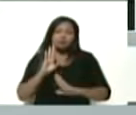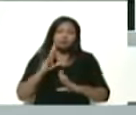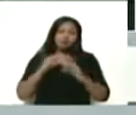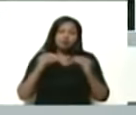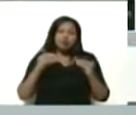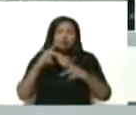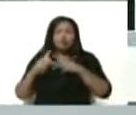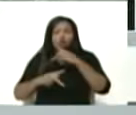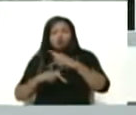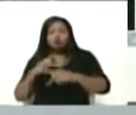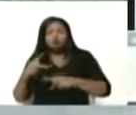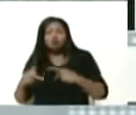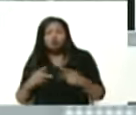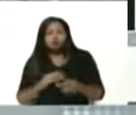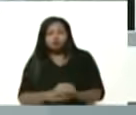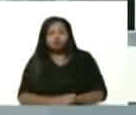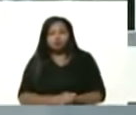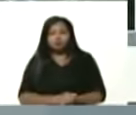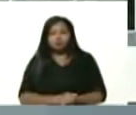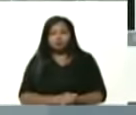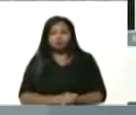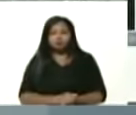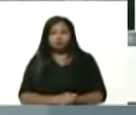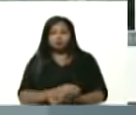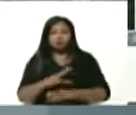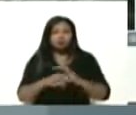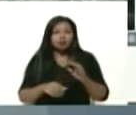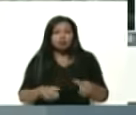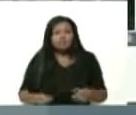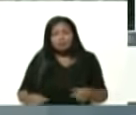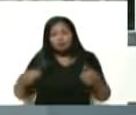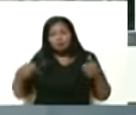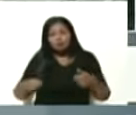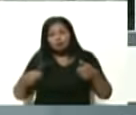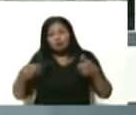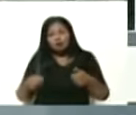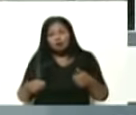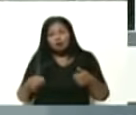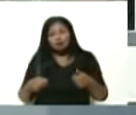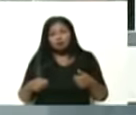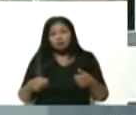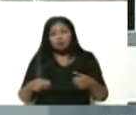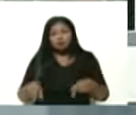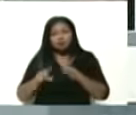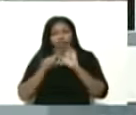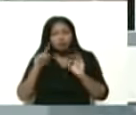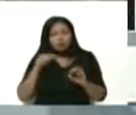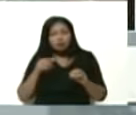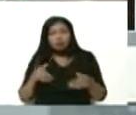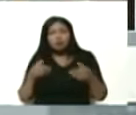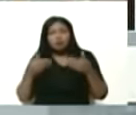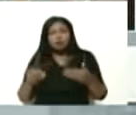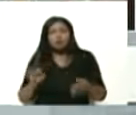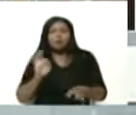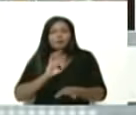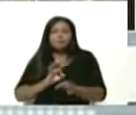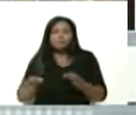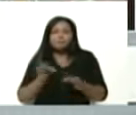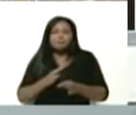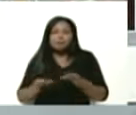producción para la conquista de mercado en divisas convertibles y los damos en Petro